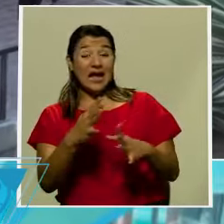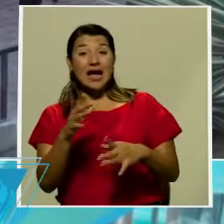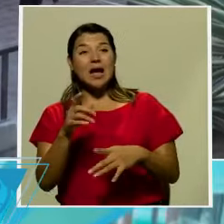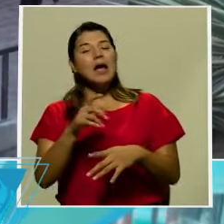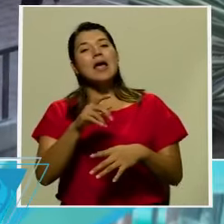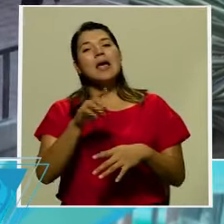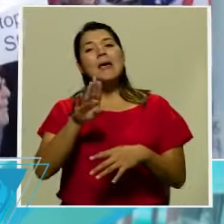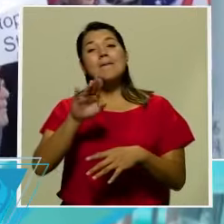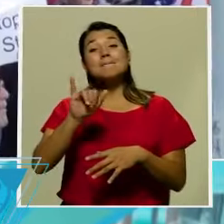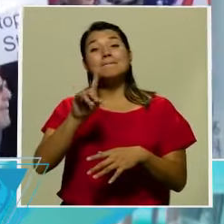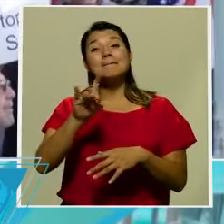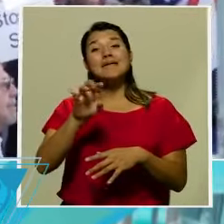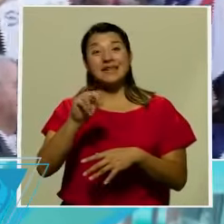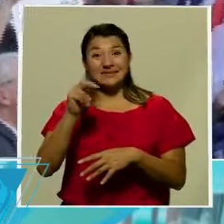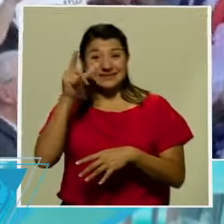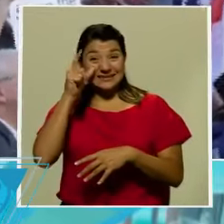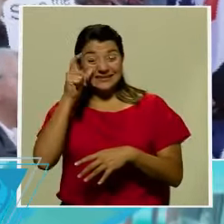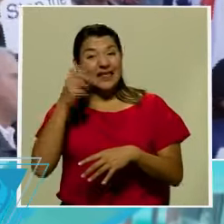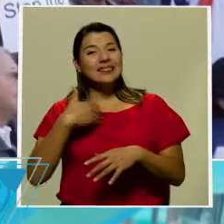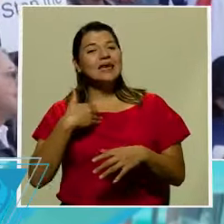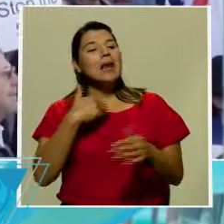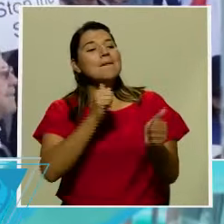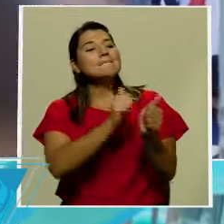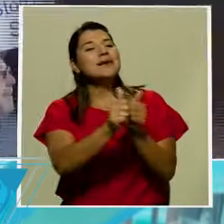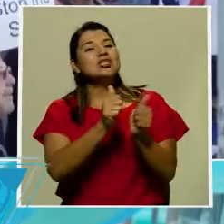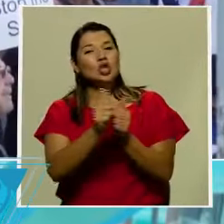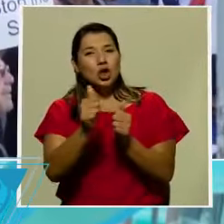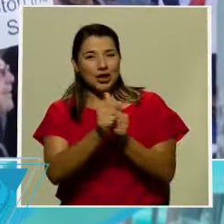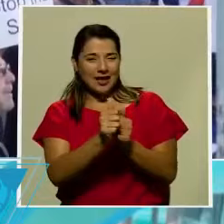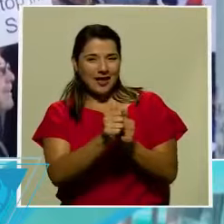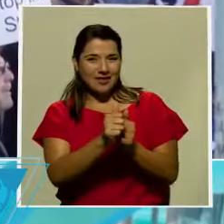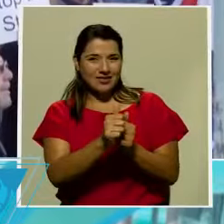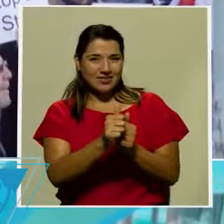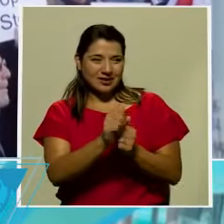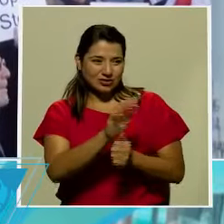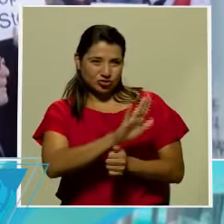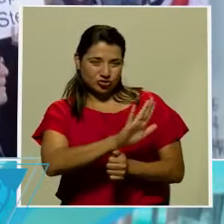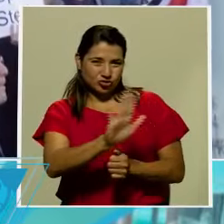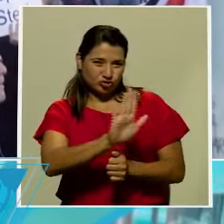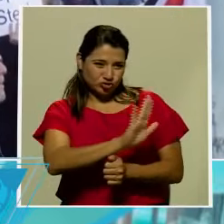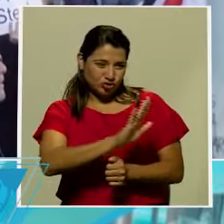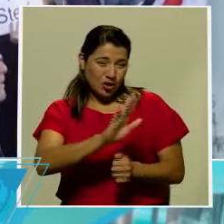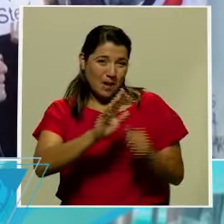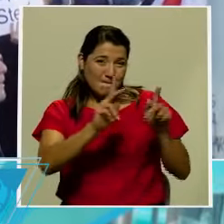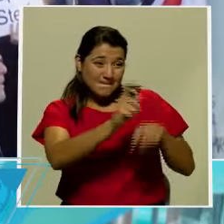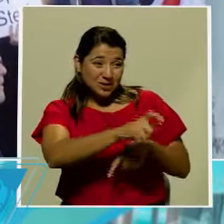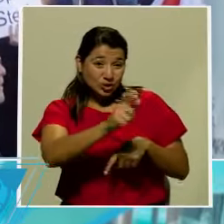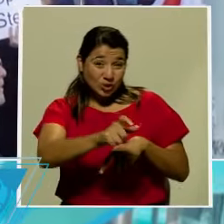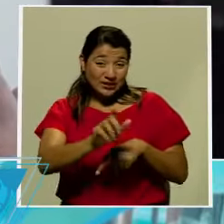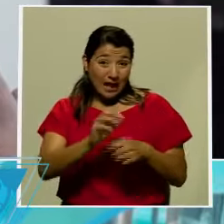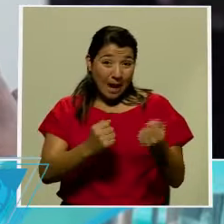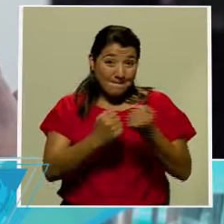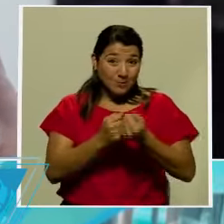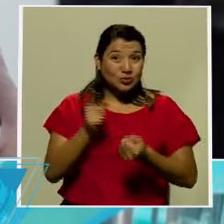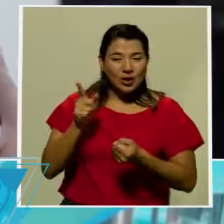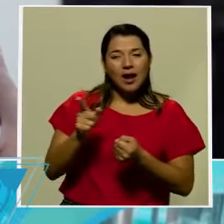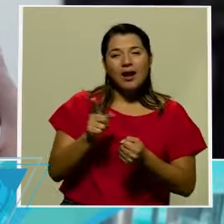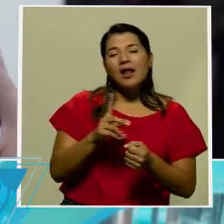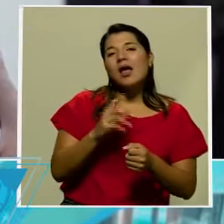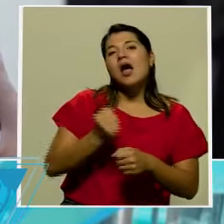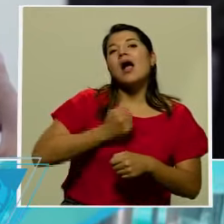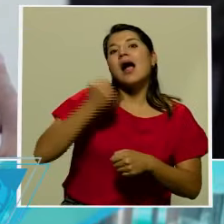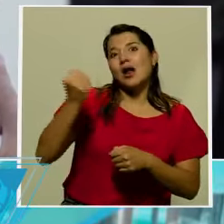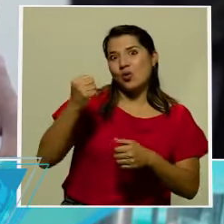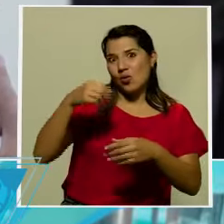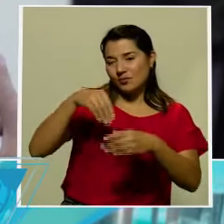empezar los procesos de gobernar, de pasar políticas públicas que necesita la población, que está solicitando la población. La elección